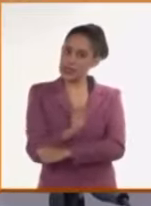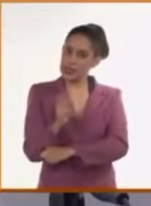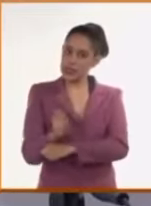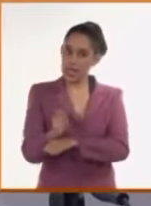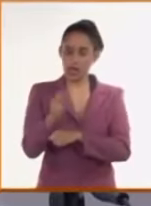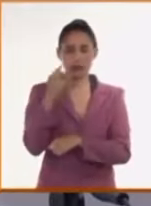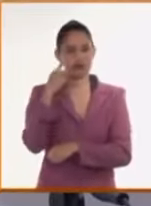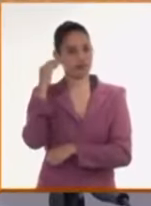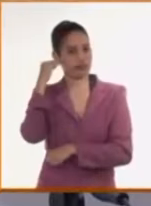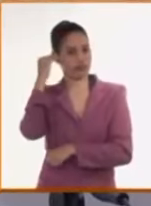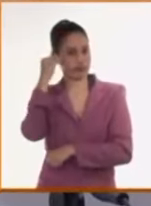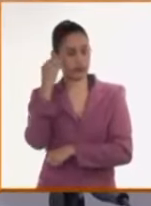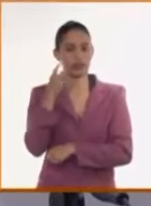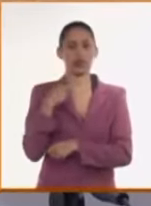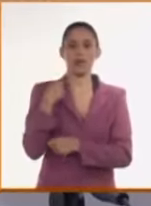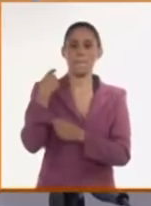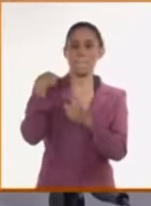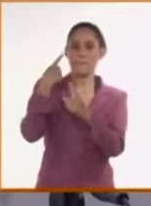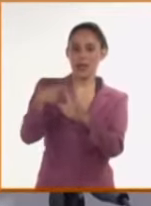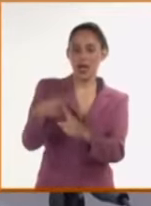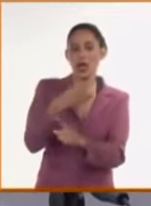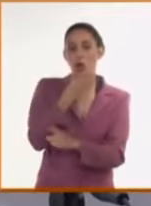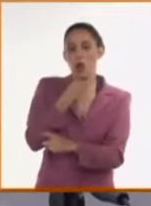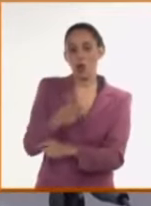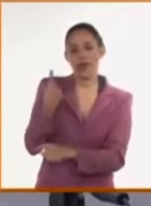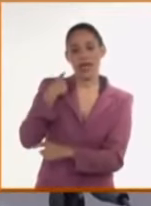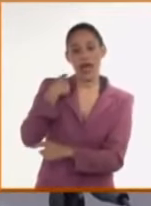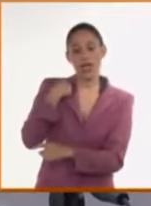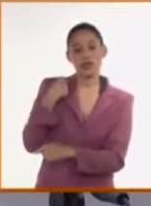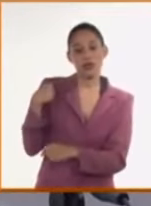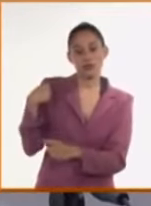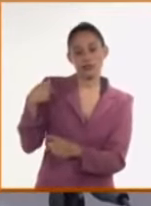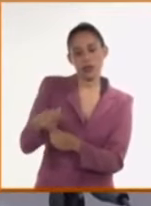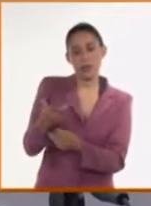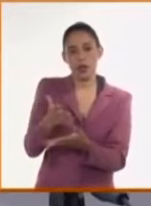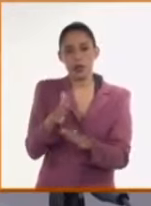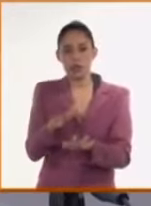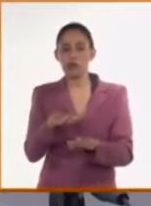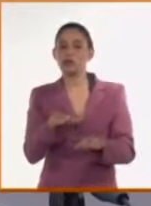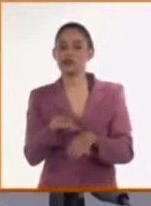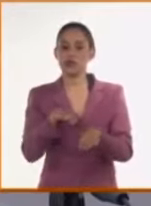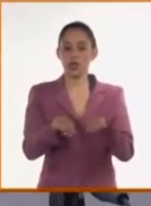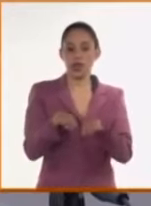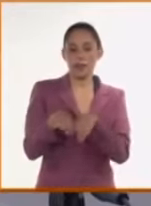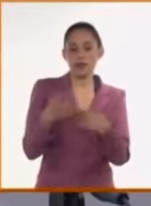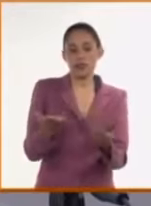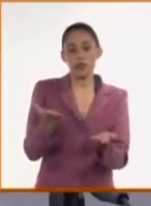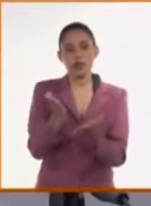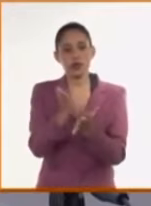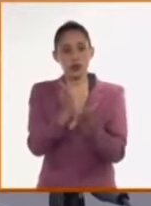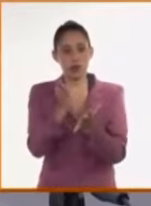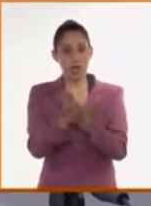se han formado en años recientes en las universidades cubanas.